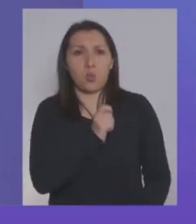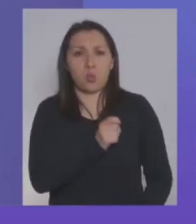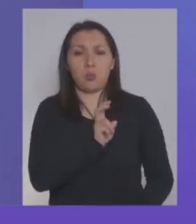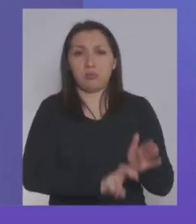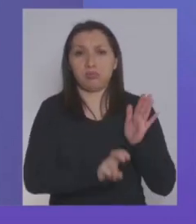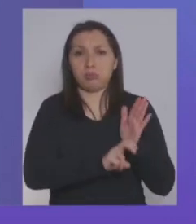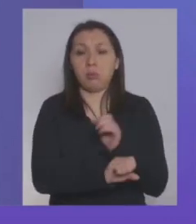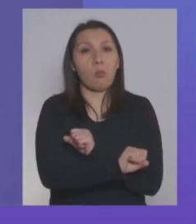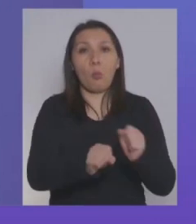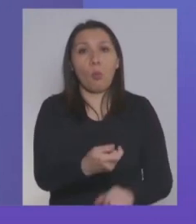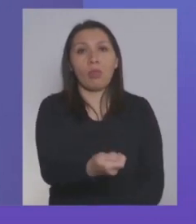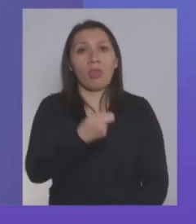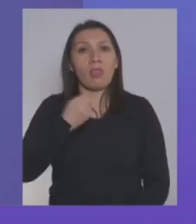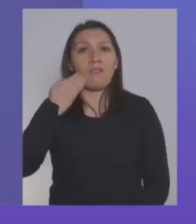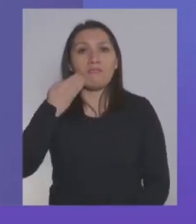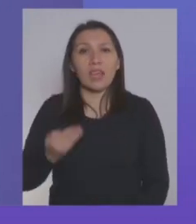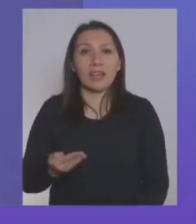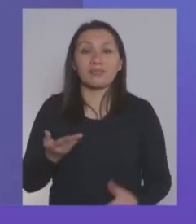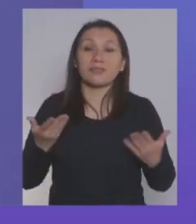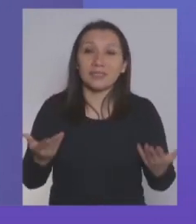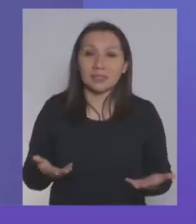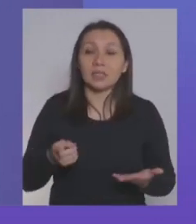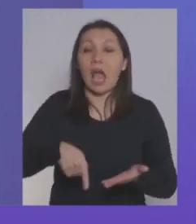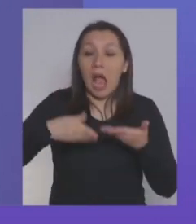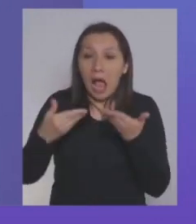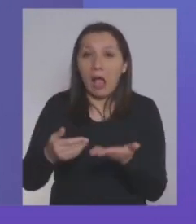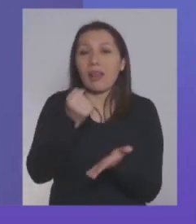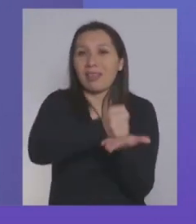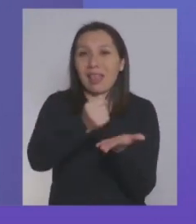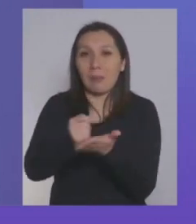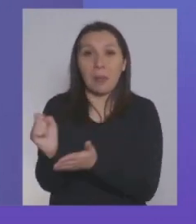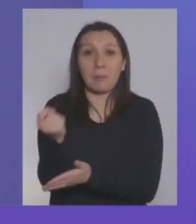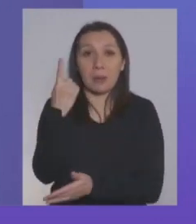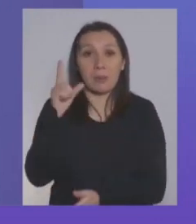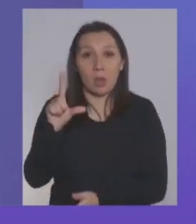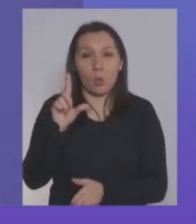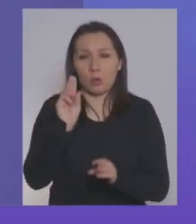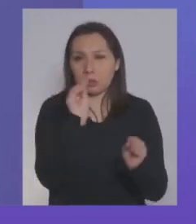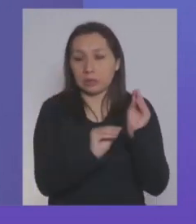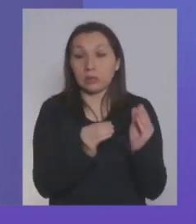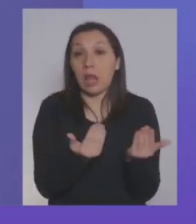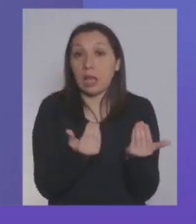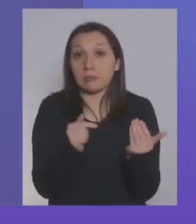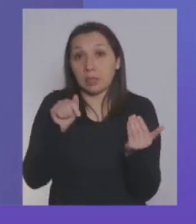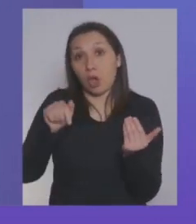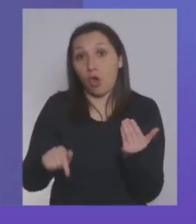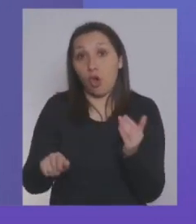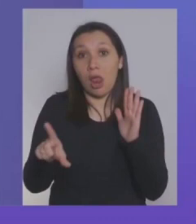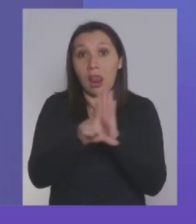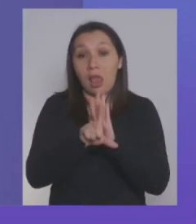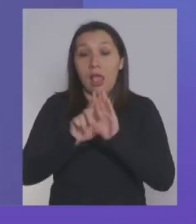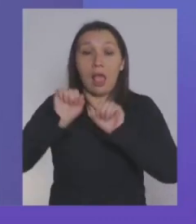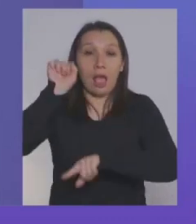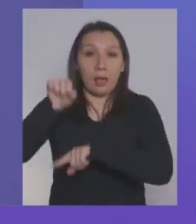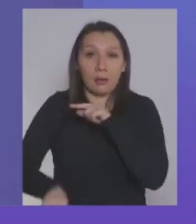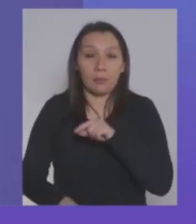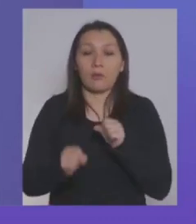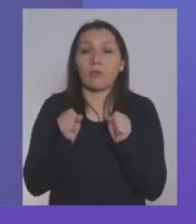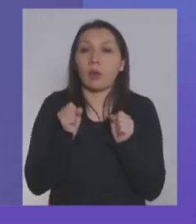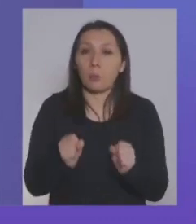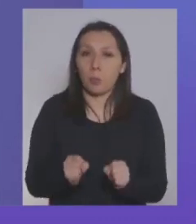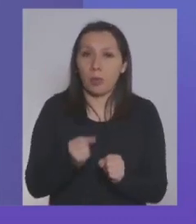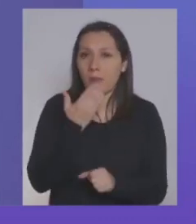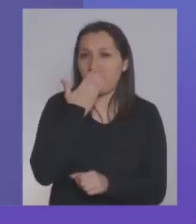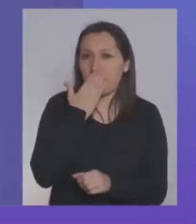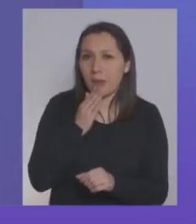pudiendo acceder a los beneficios. Y estamos tramitando desde el primero de julio estamos esperando que hoy día esta ley se apruebe una posibilidad